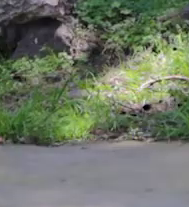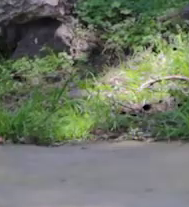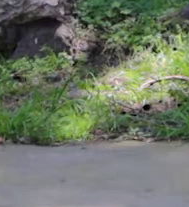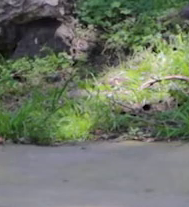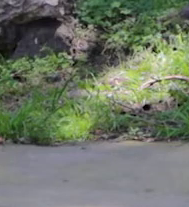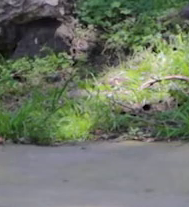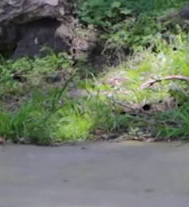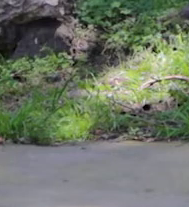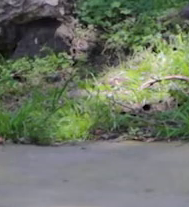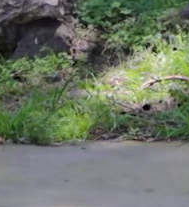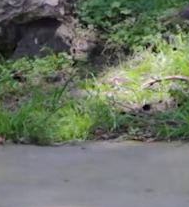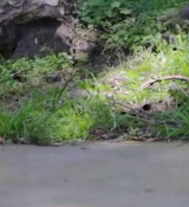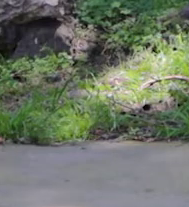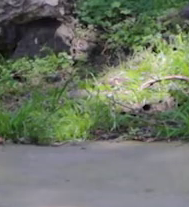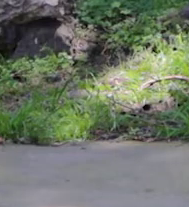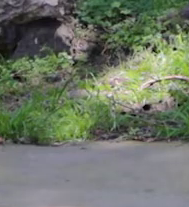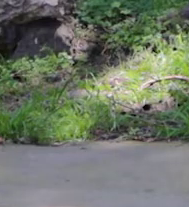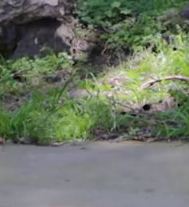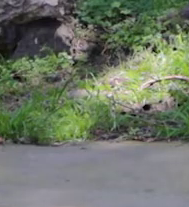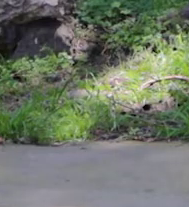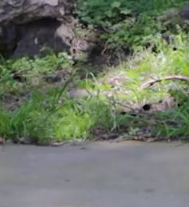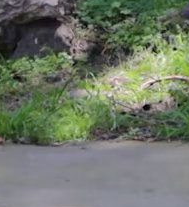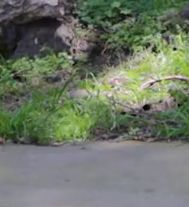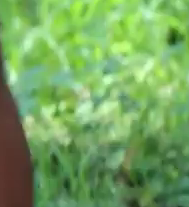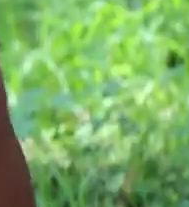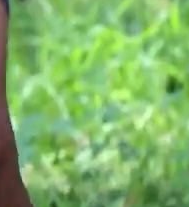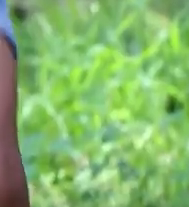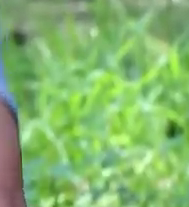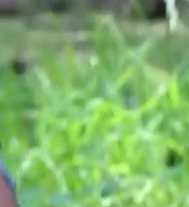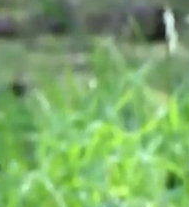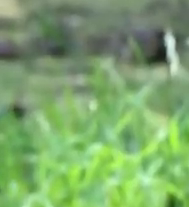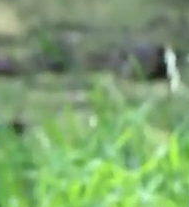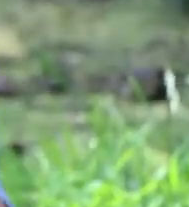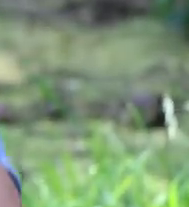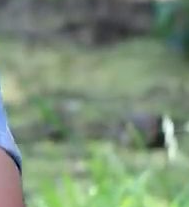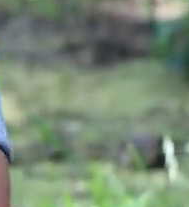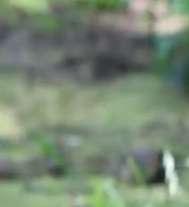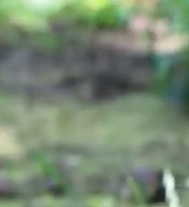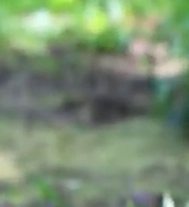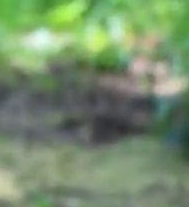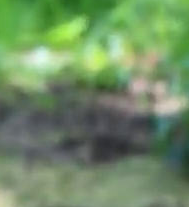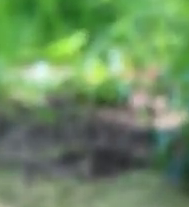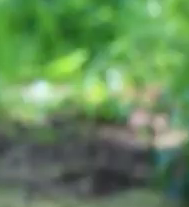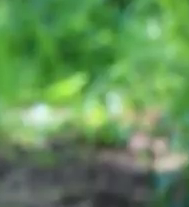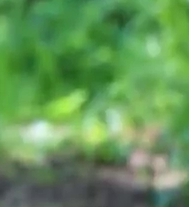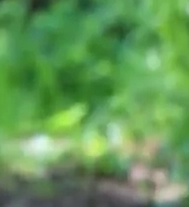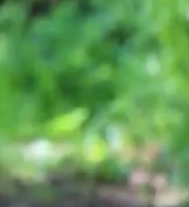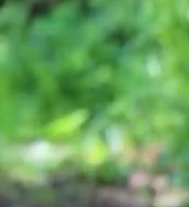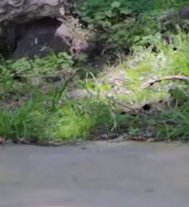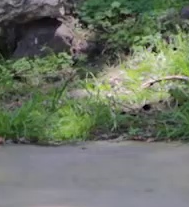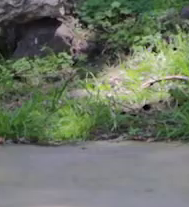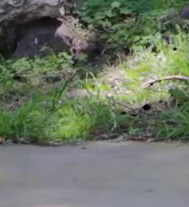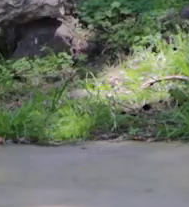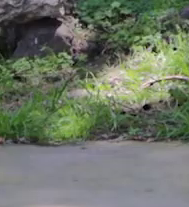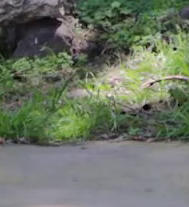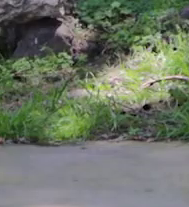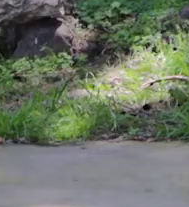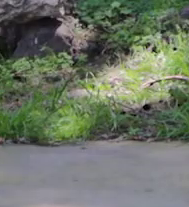más. Bien trabajado. Respira. Bien. Una más. Bien.